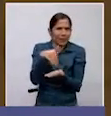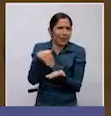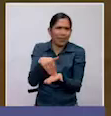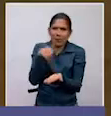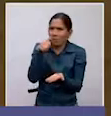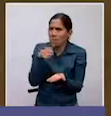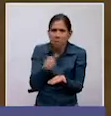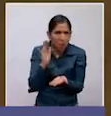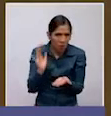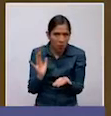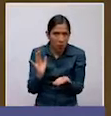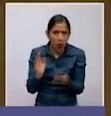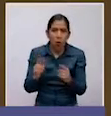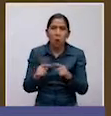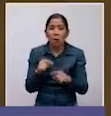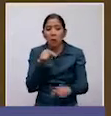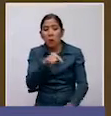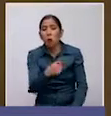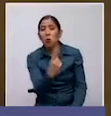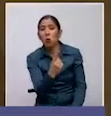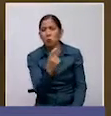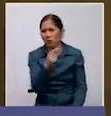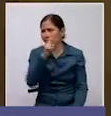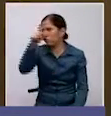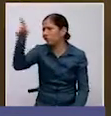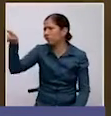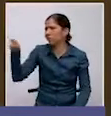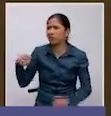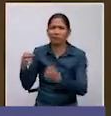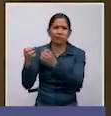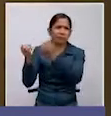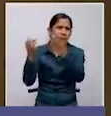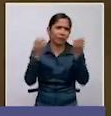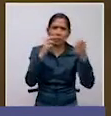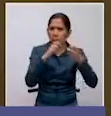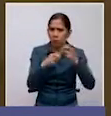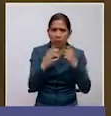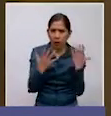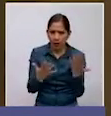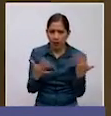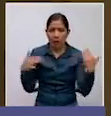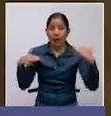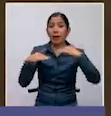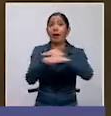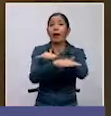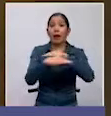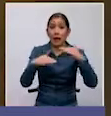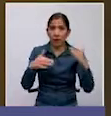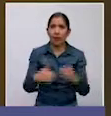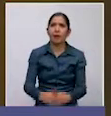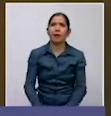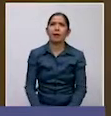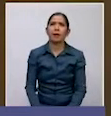uno de los muchísimos problemas que existen, en nuestras calles especialmente,